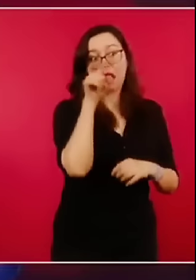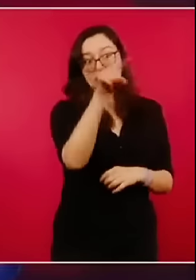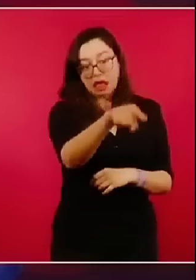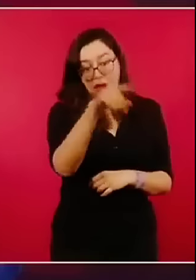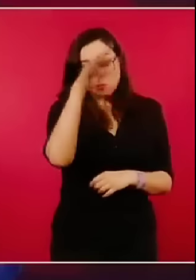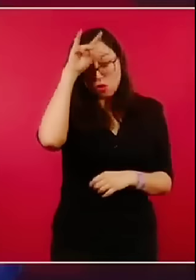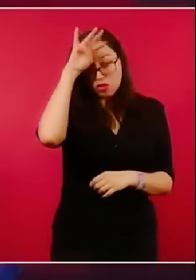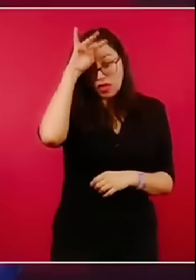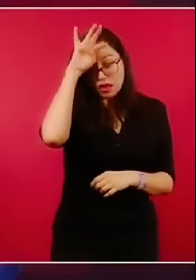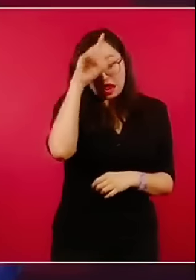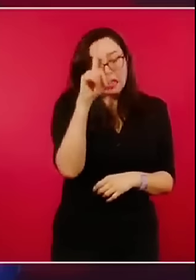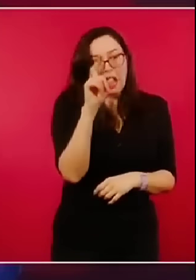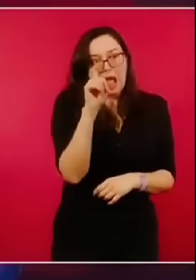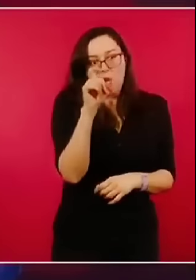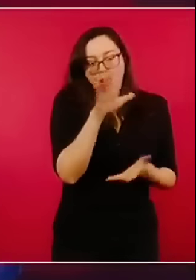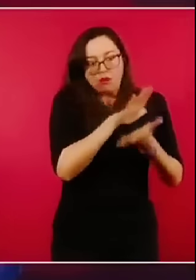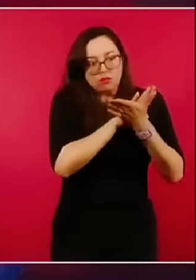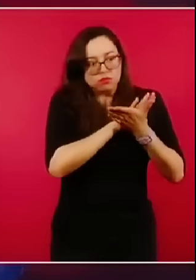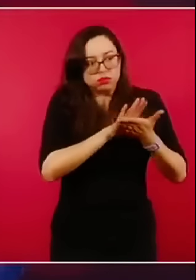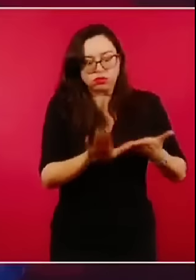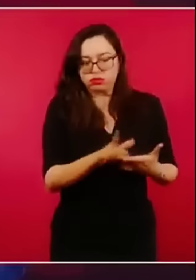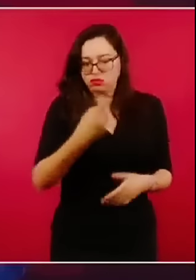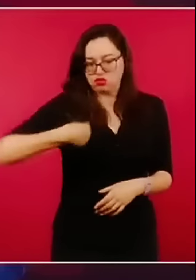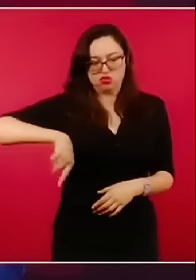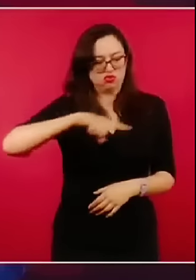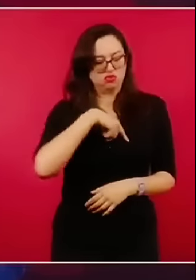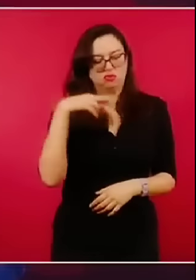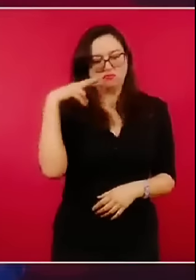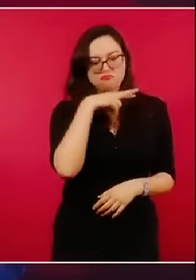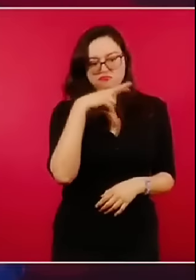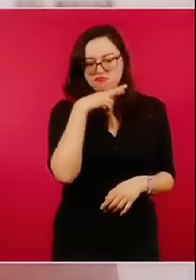lo hicimos en un año. Bueno,